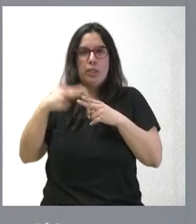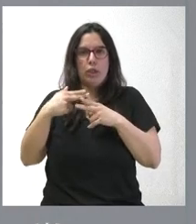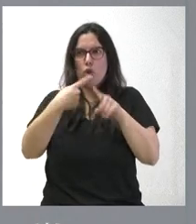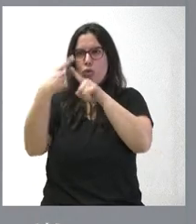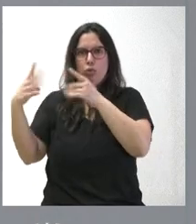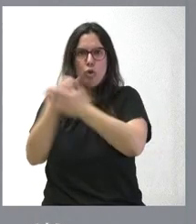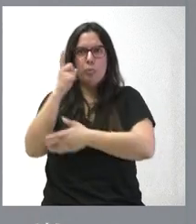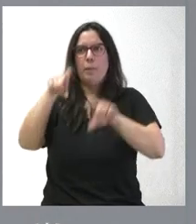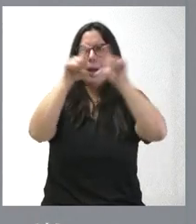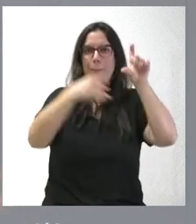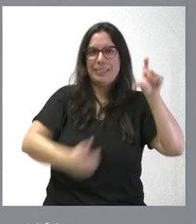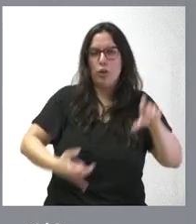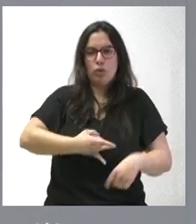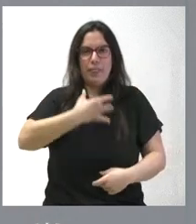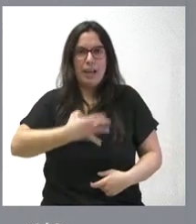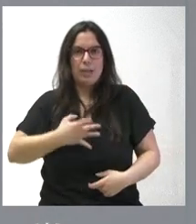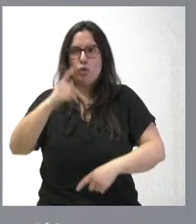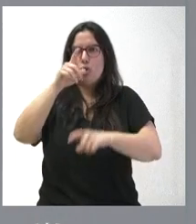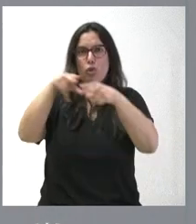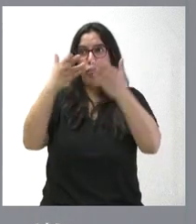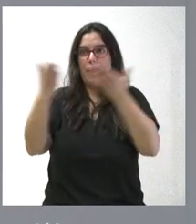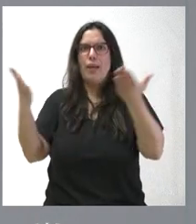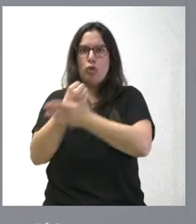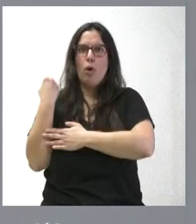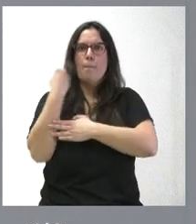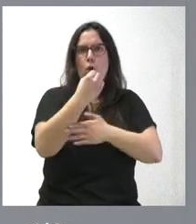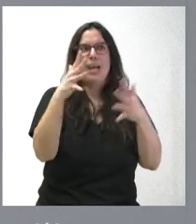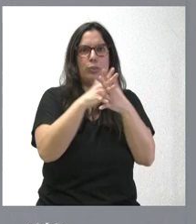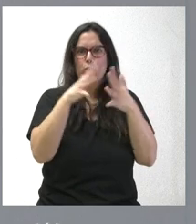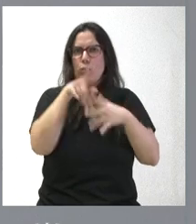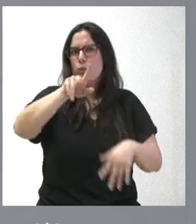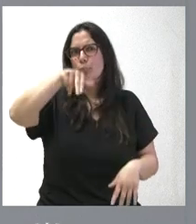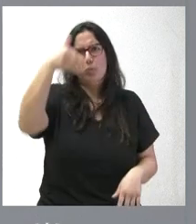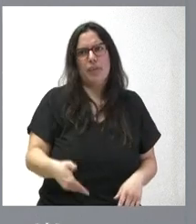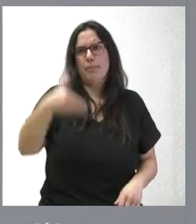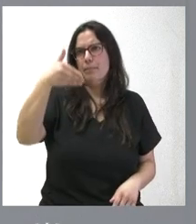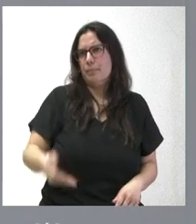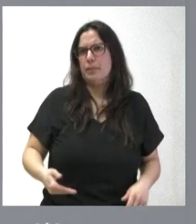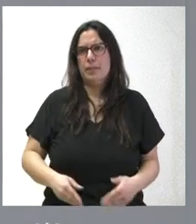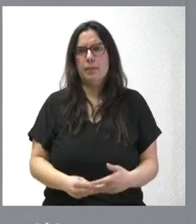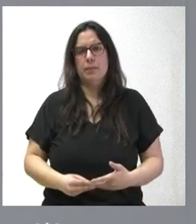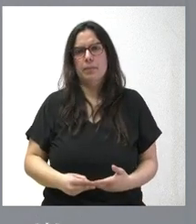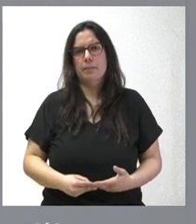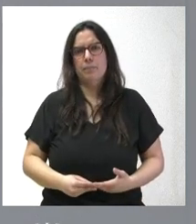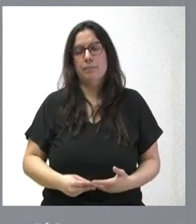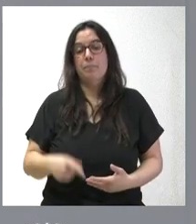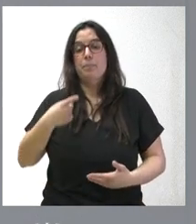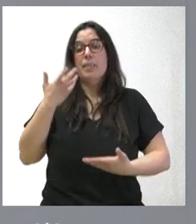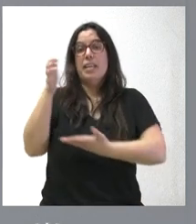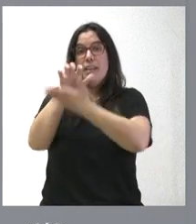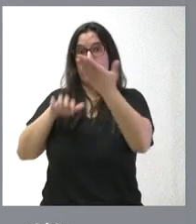de empresarios, de sindicatos y de todo tipo de la sociedad que apoyan esta infraestructura que es imprescindible. Este informe de